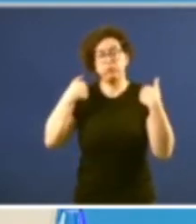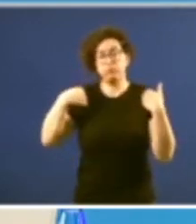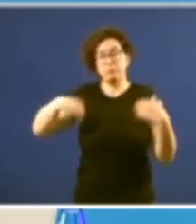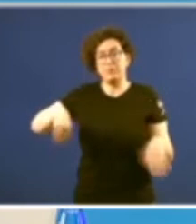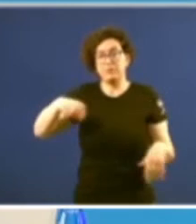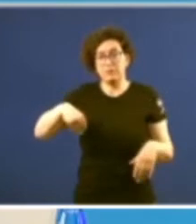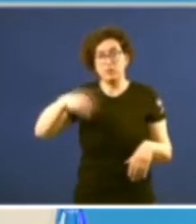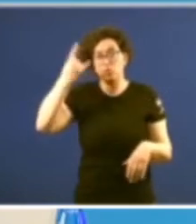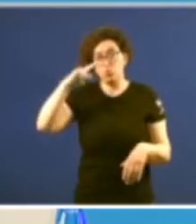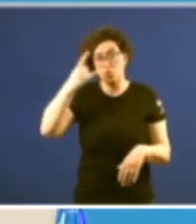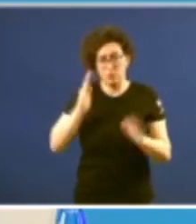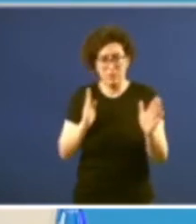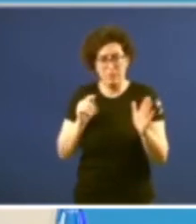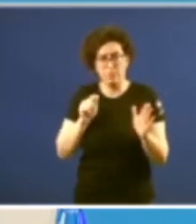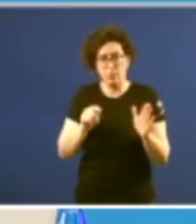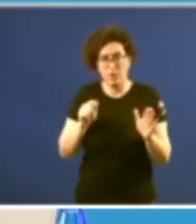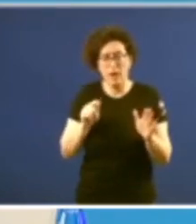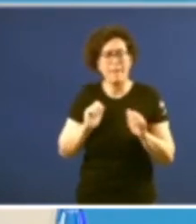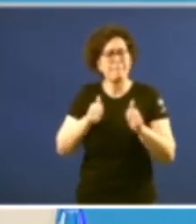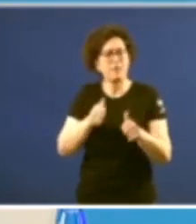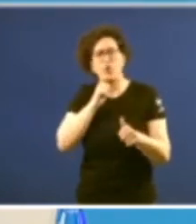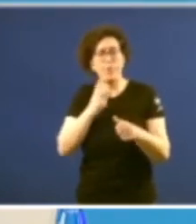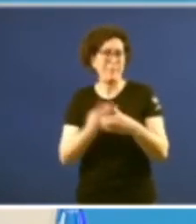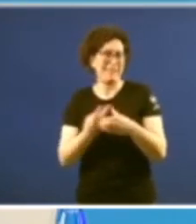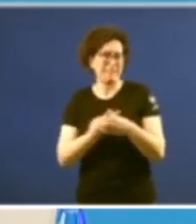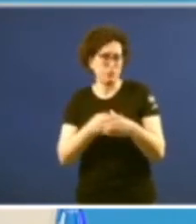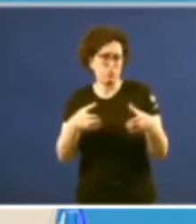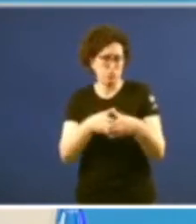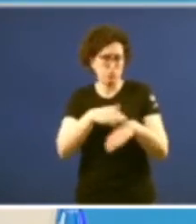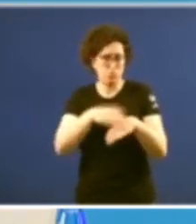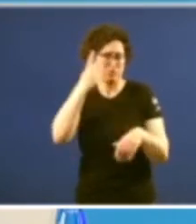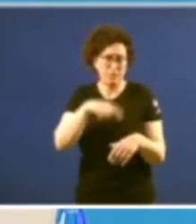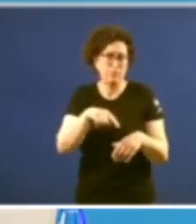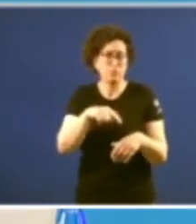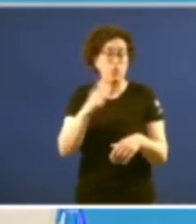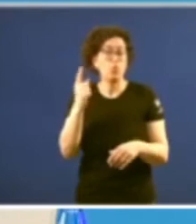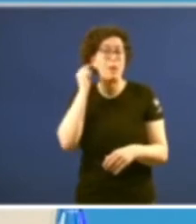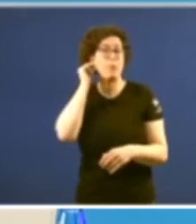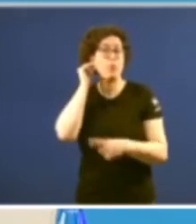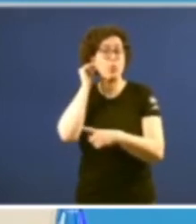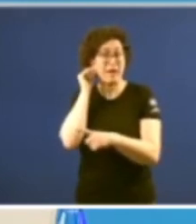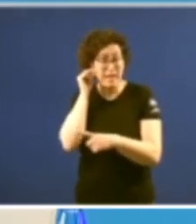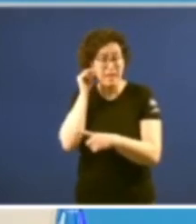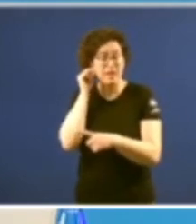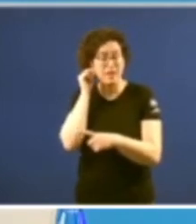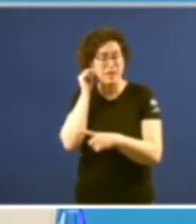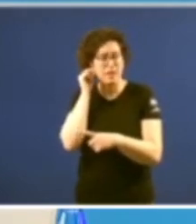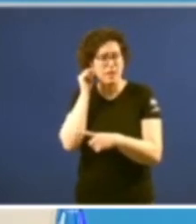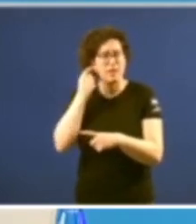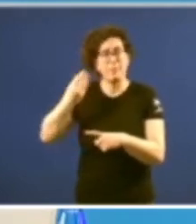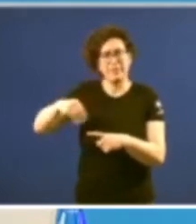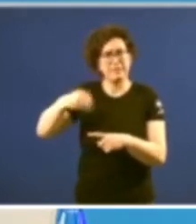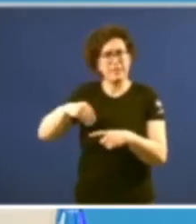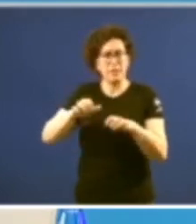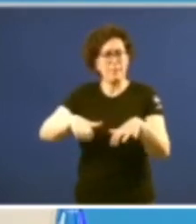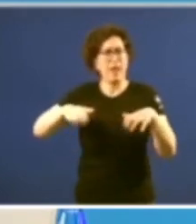touriño pues inicia con un bipartito como sabemos una mujer al frente de la presidencia del parlamento